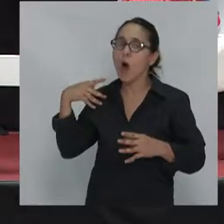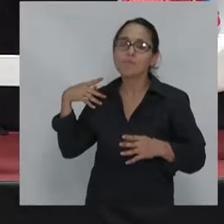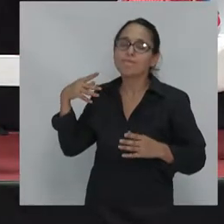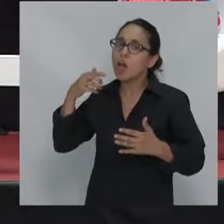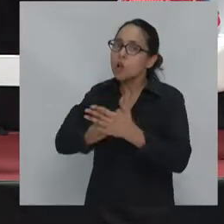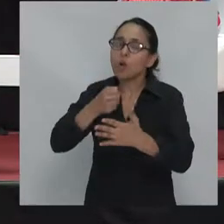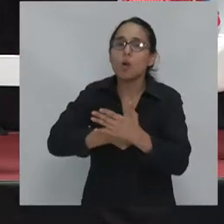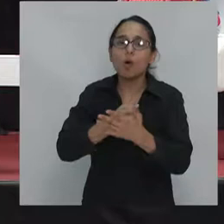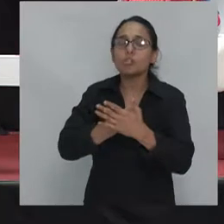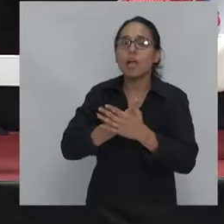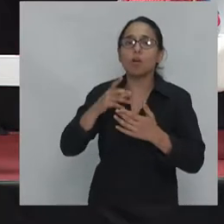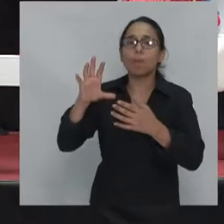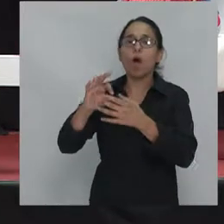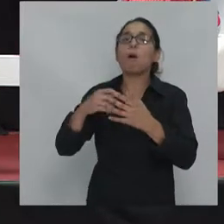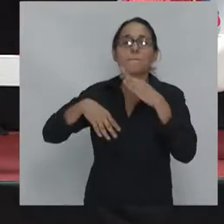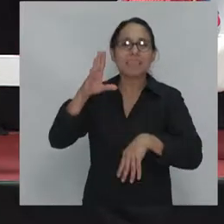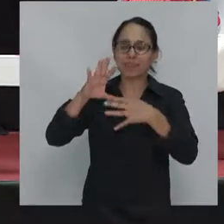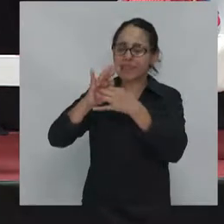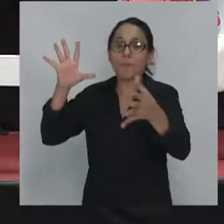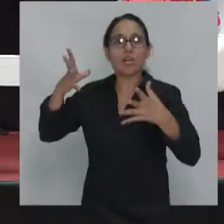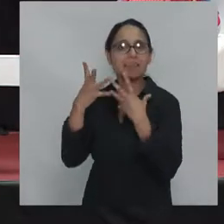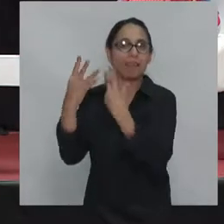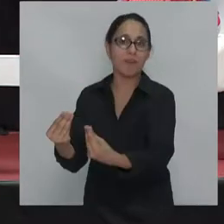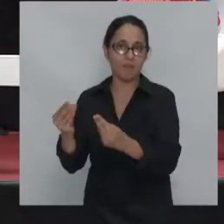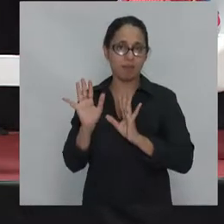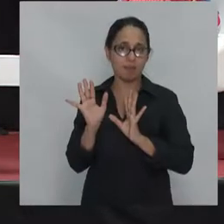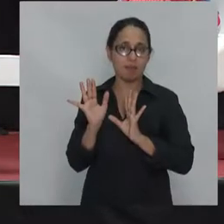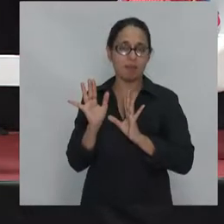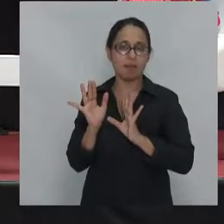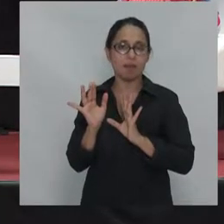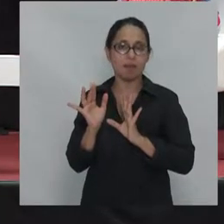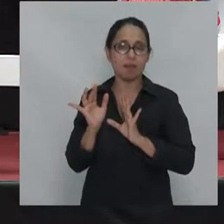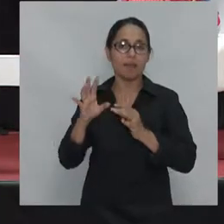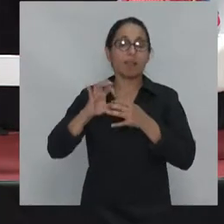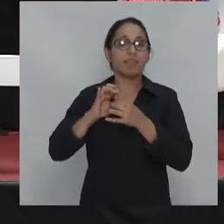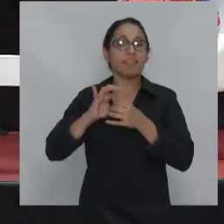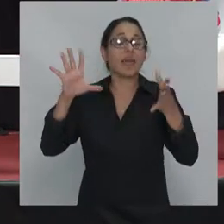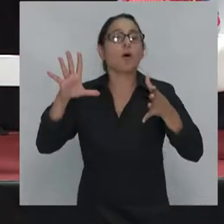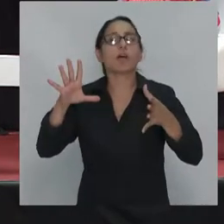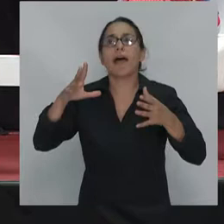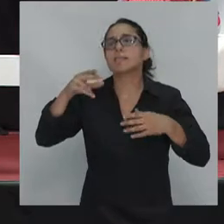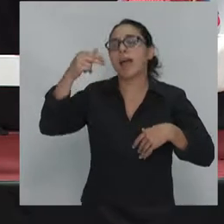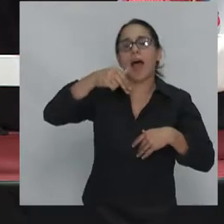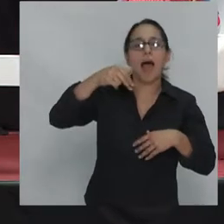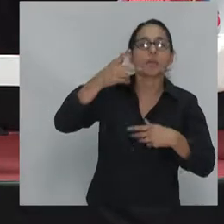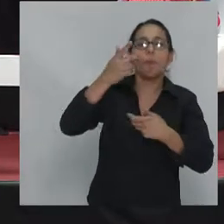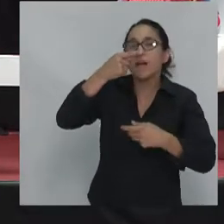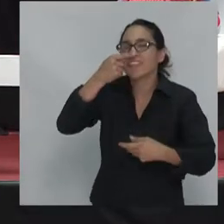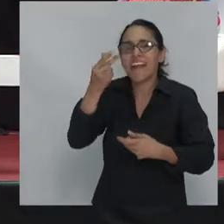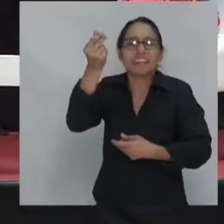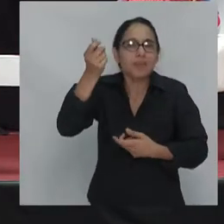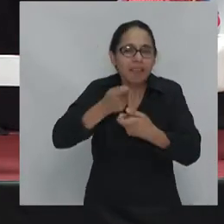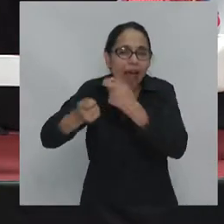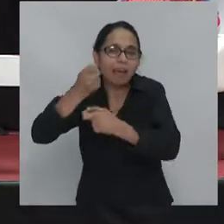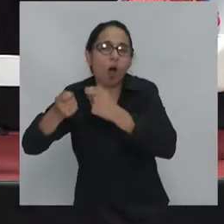evidentemente, la cuestión es defender la democracia, democracia siendo democracia neoliberal tal como existe,